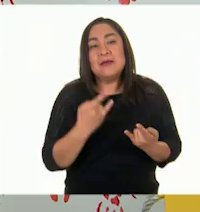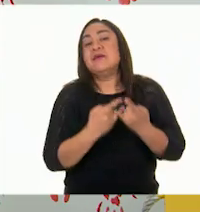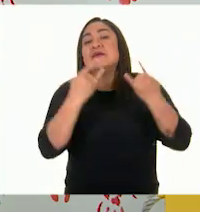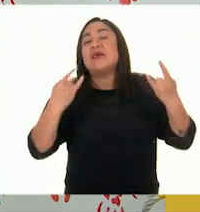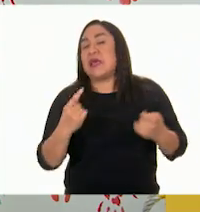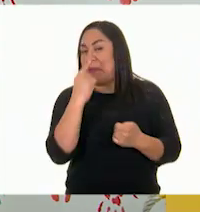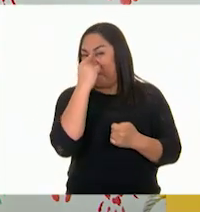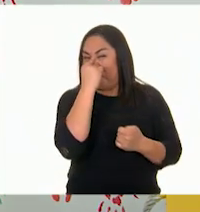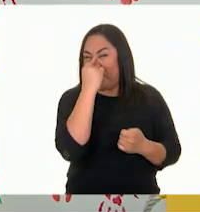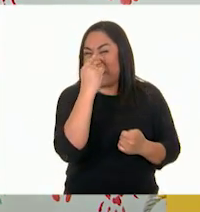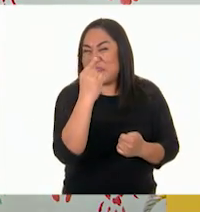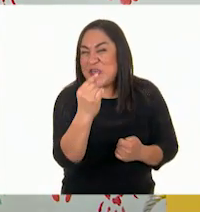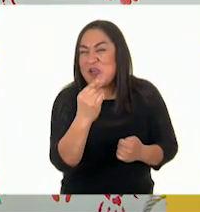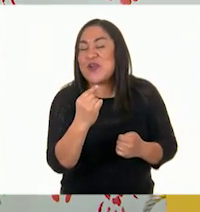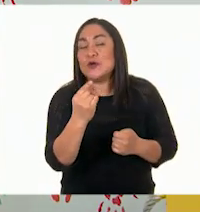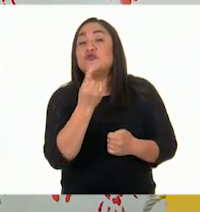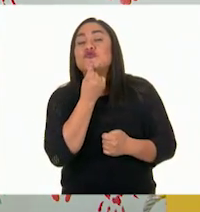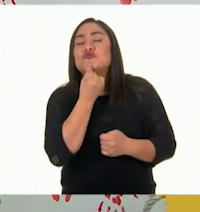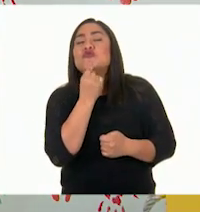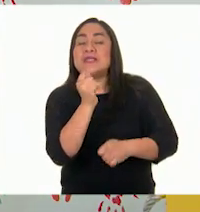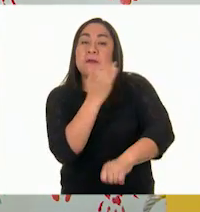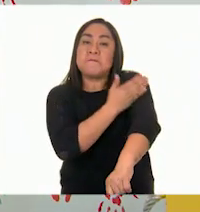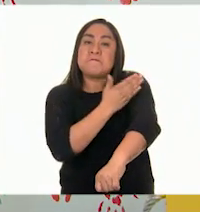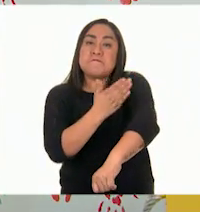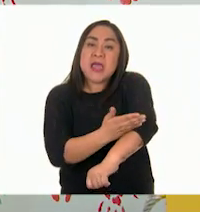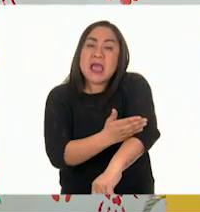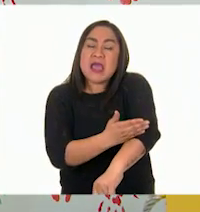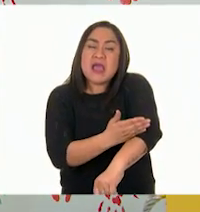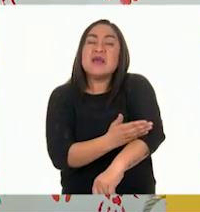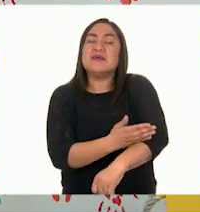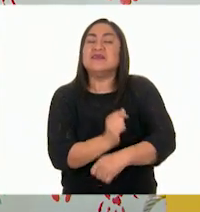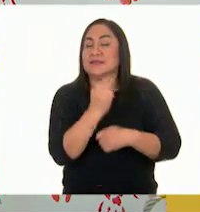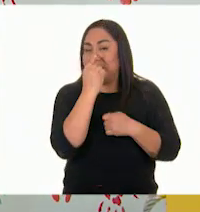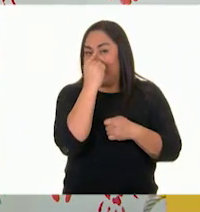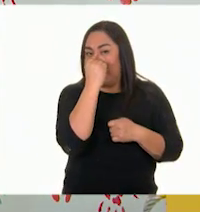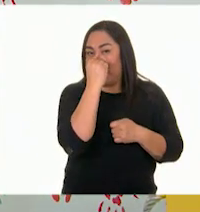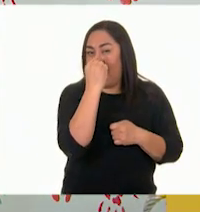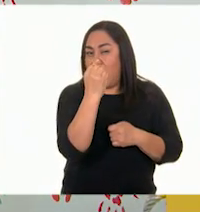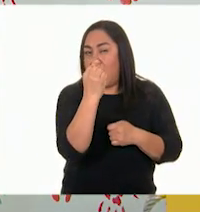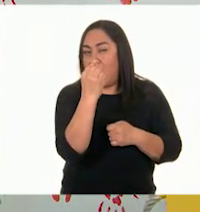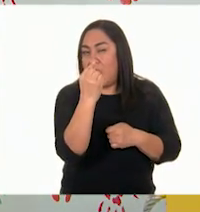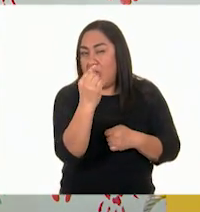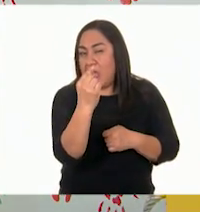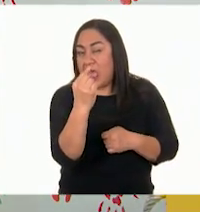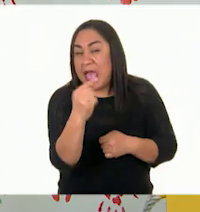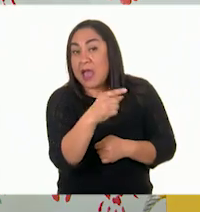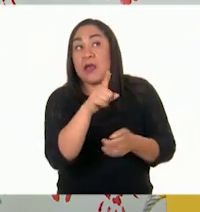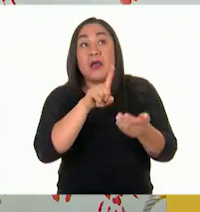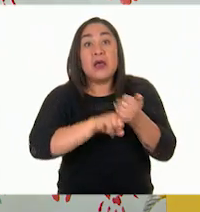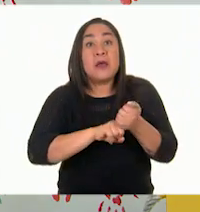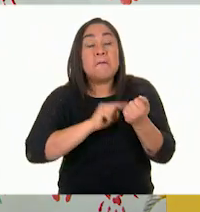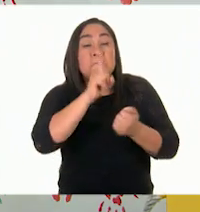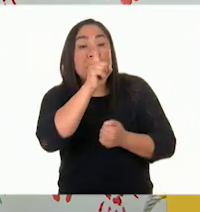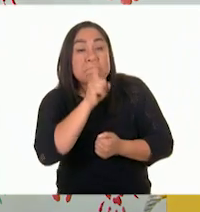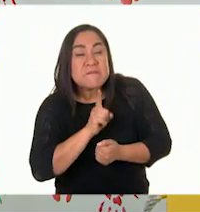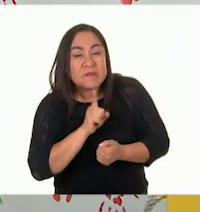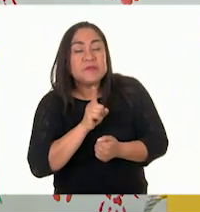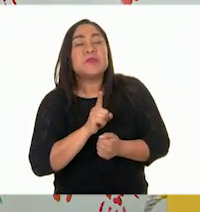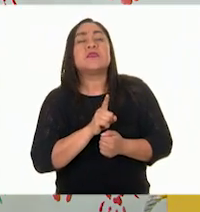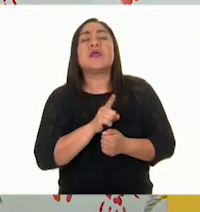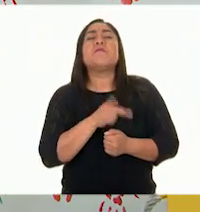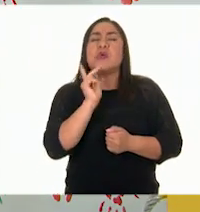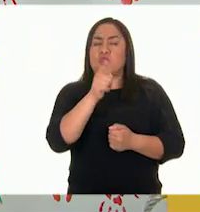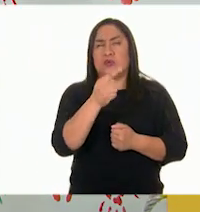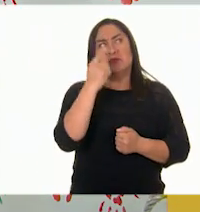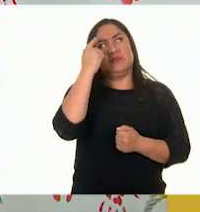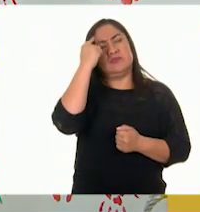Pinocho. Un niño de madera que crecía y crecía de su nariz cuando mentía. Pero, ¿alguna vez te